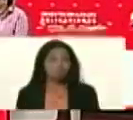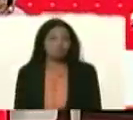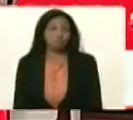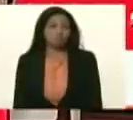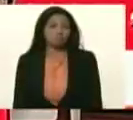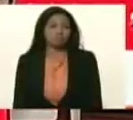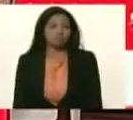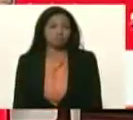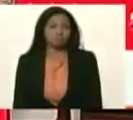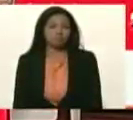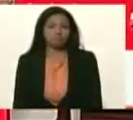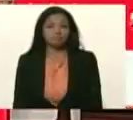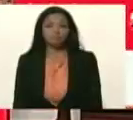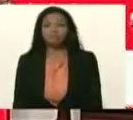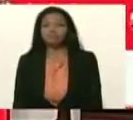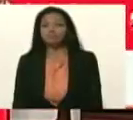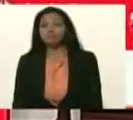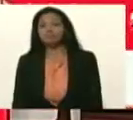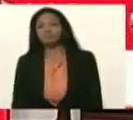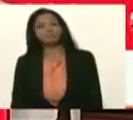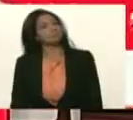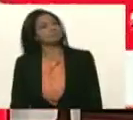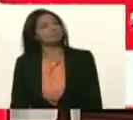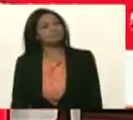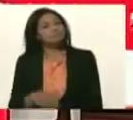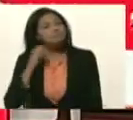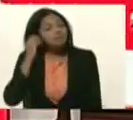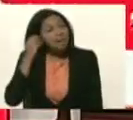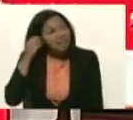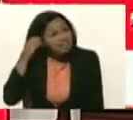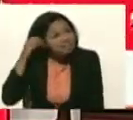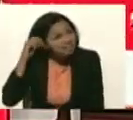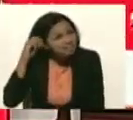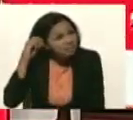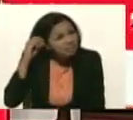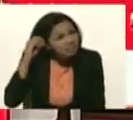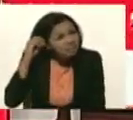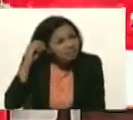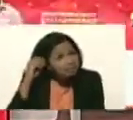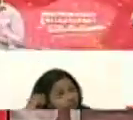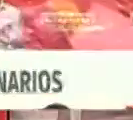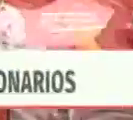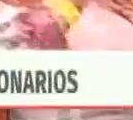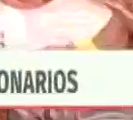Y las alcaldías tienen que ser el instrumento de construcción primordial del poder popular.